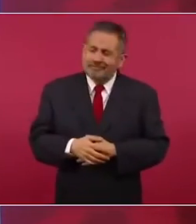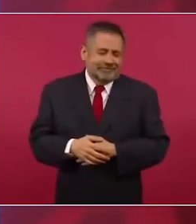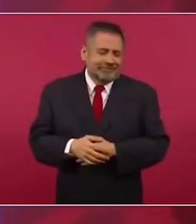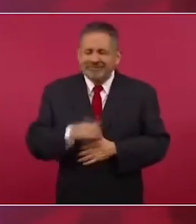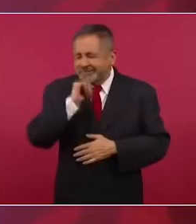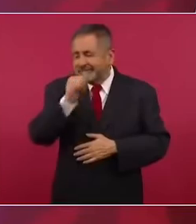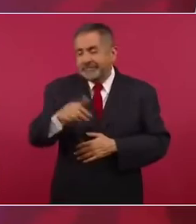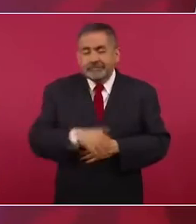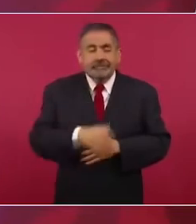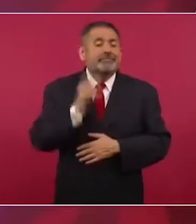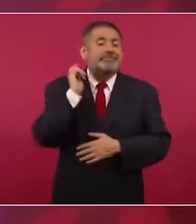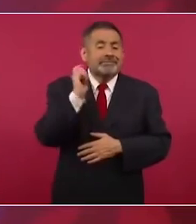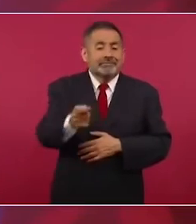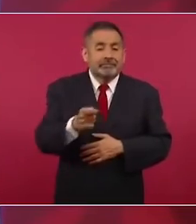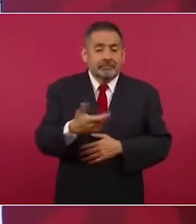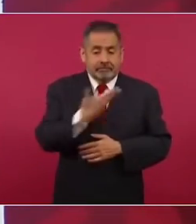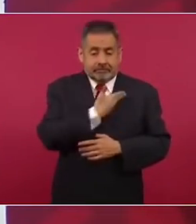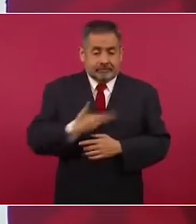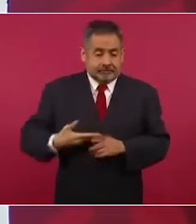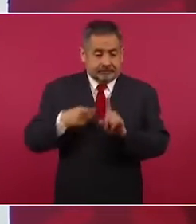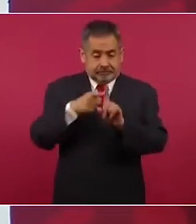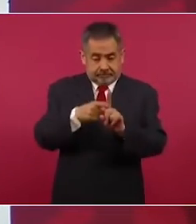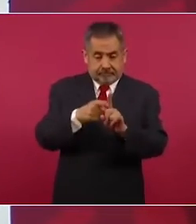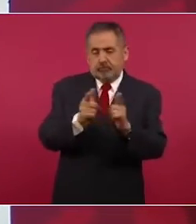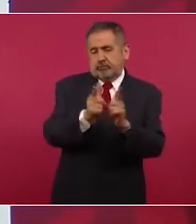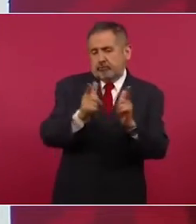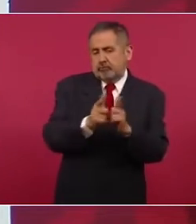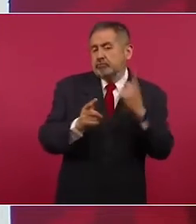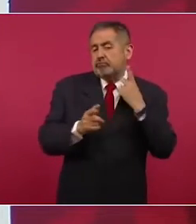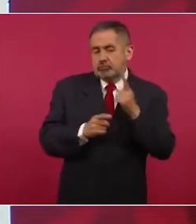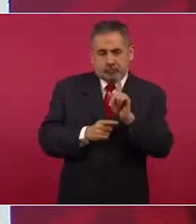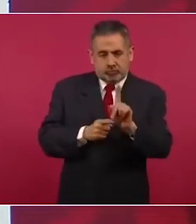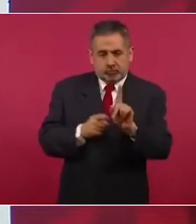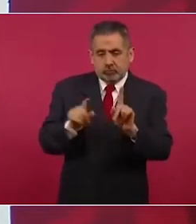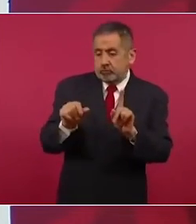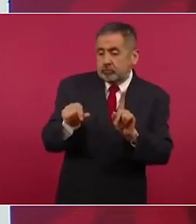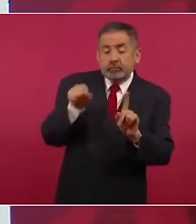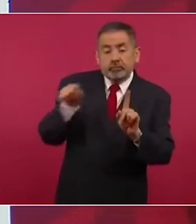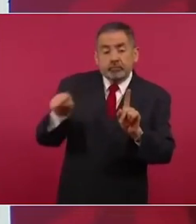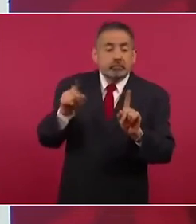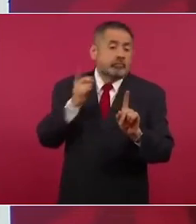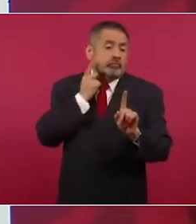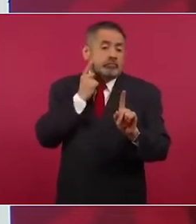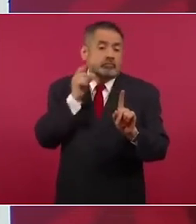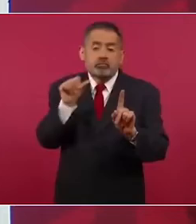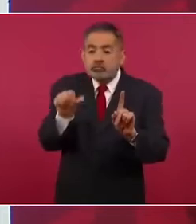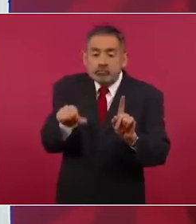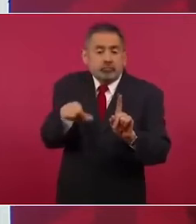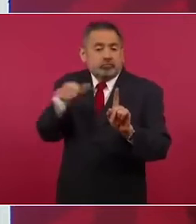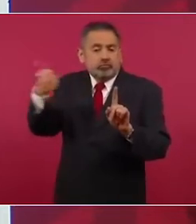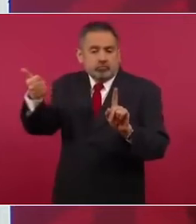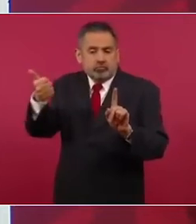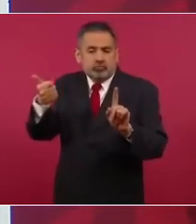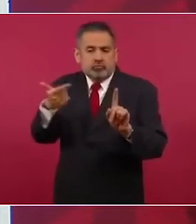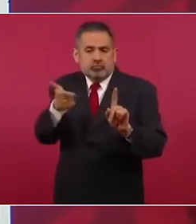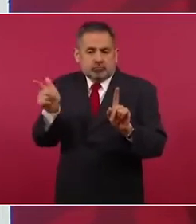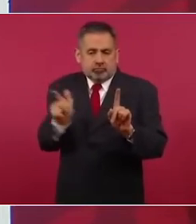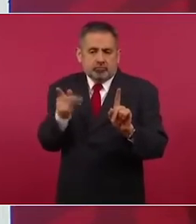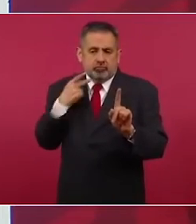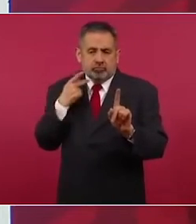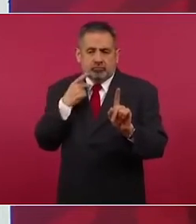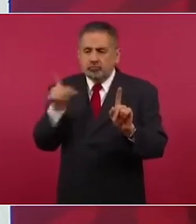atado de pies y manos, es como lo otro que inventaron,